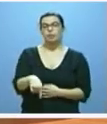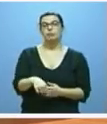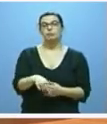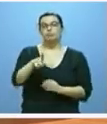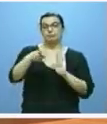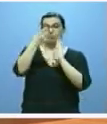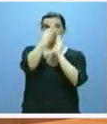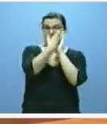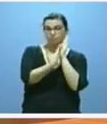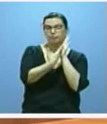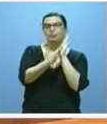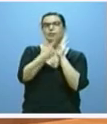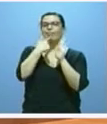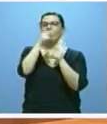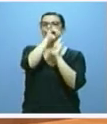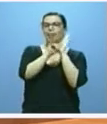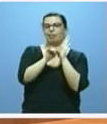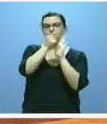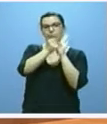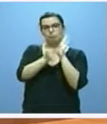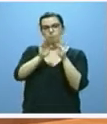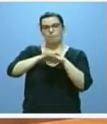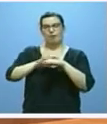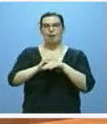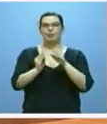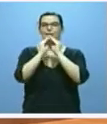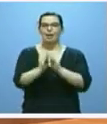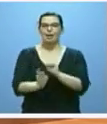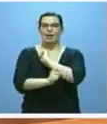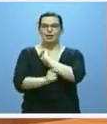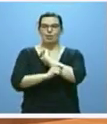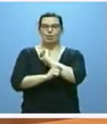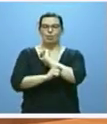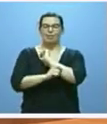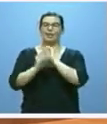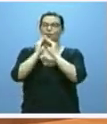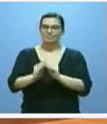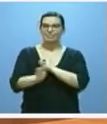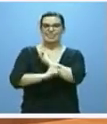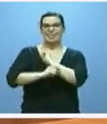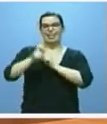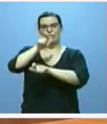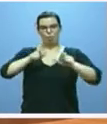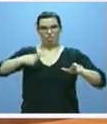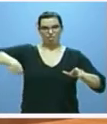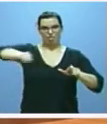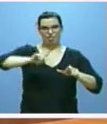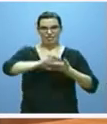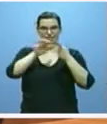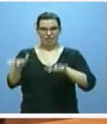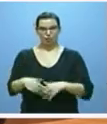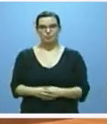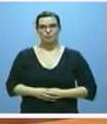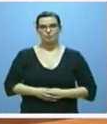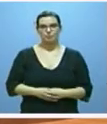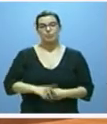contenido e indicaciones para la elaboración de la Estrategia de Participación Ciudadana de Castilla y León. Por otro lado, hemos cumplido